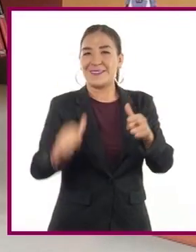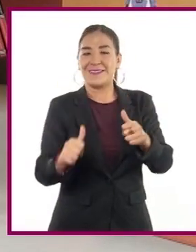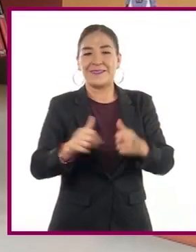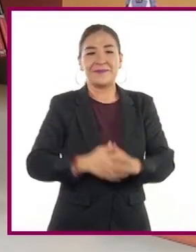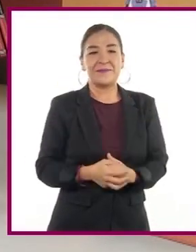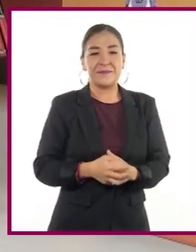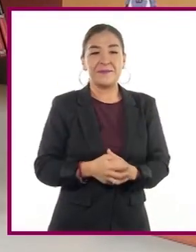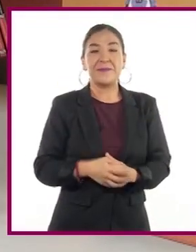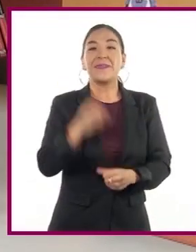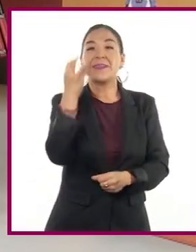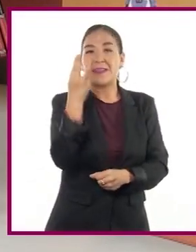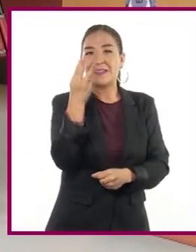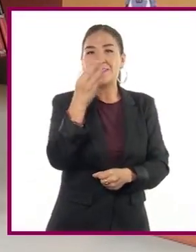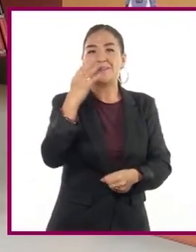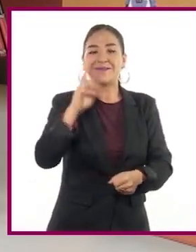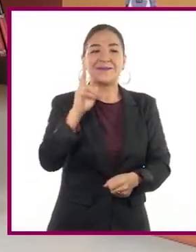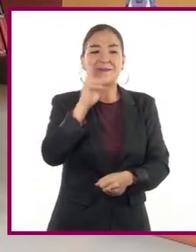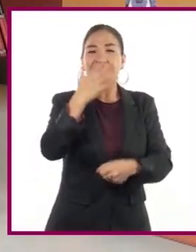¡Toma tres!